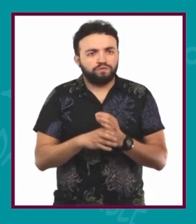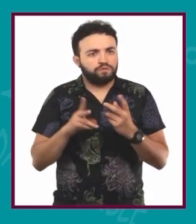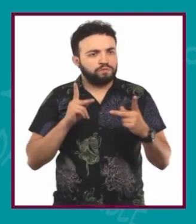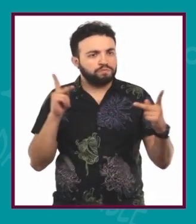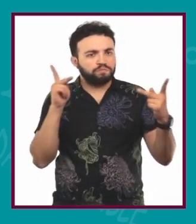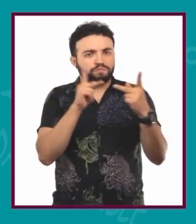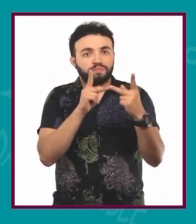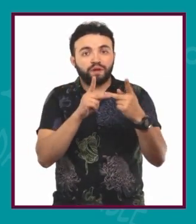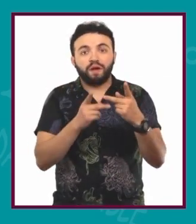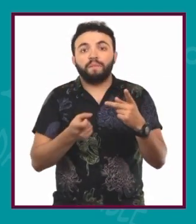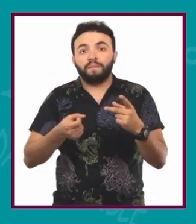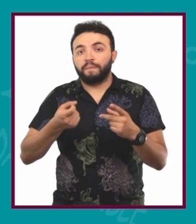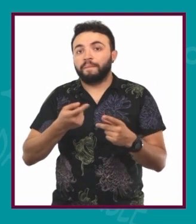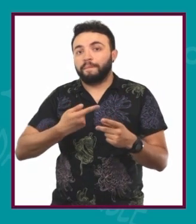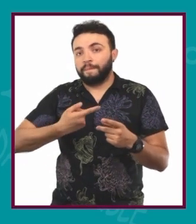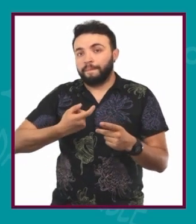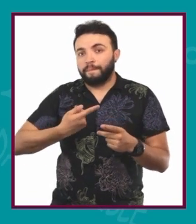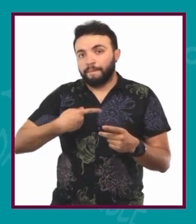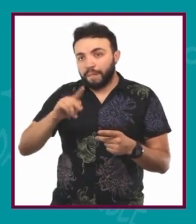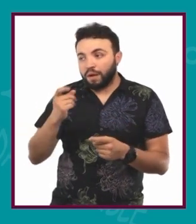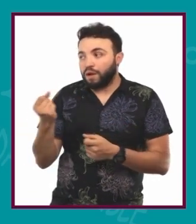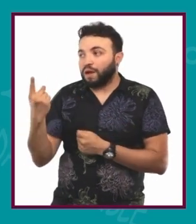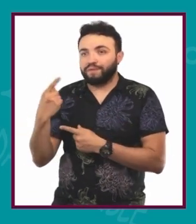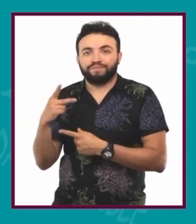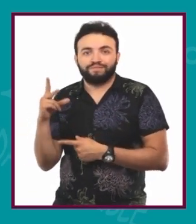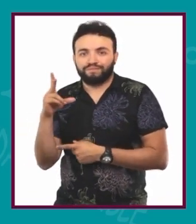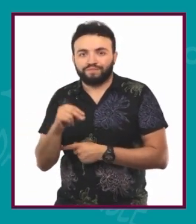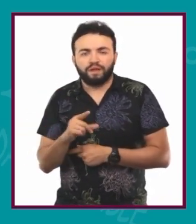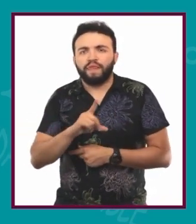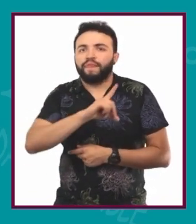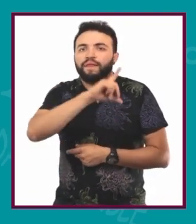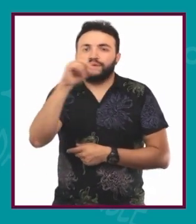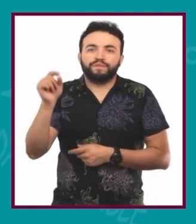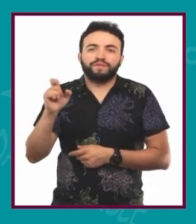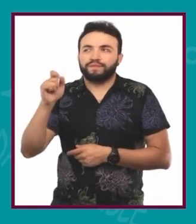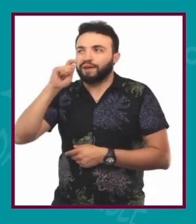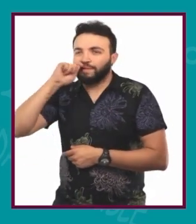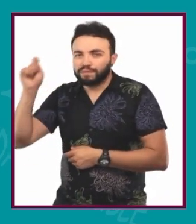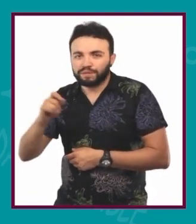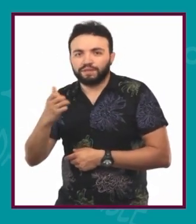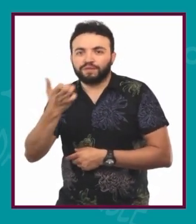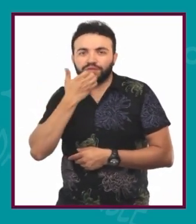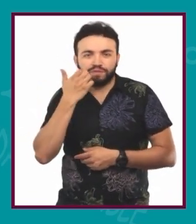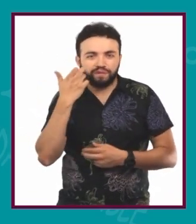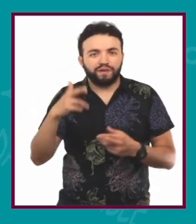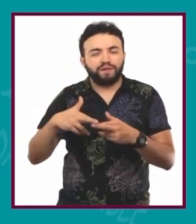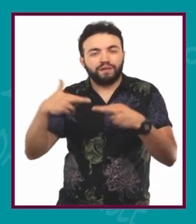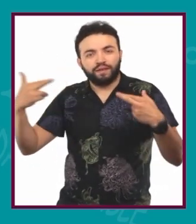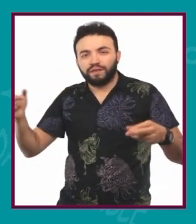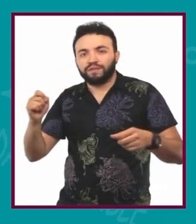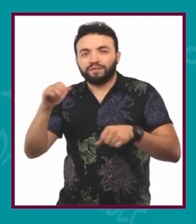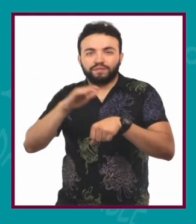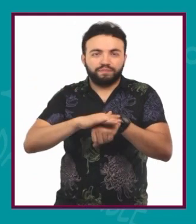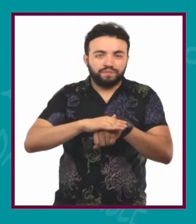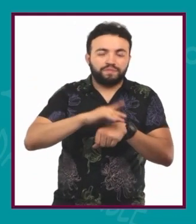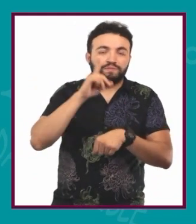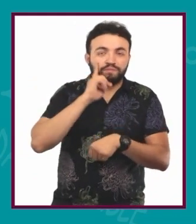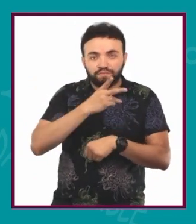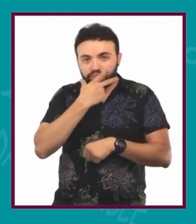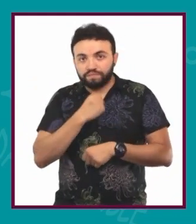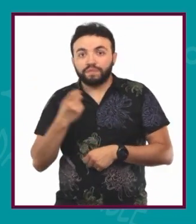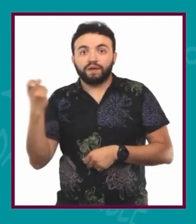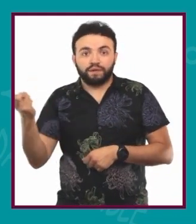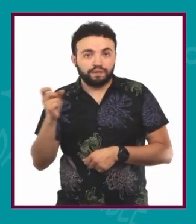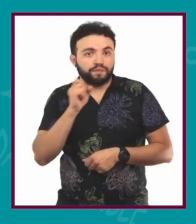mis hermanos y otras no. Después otro gran espacio de la amistad, de la escuela, las relaciones que vamos haciendo con amigas, amigos.